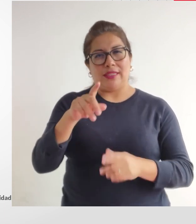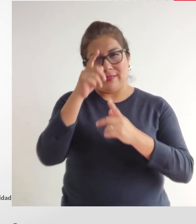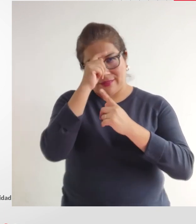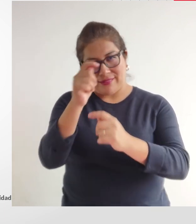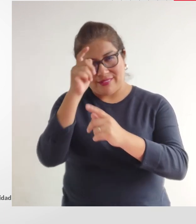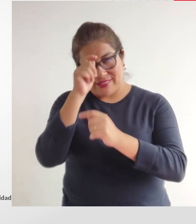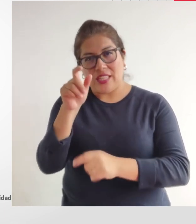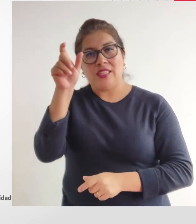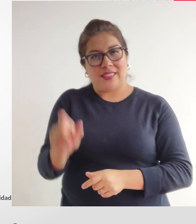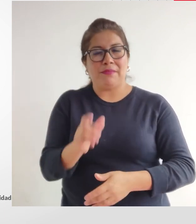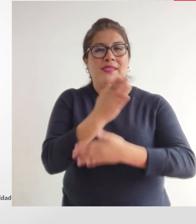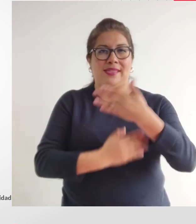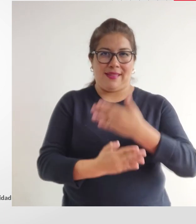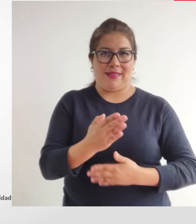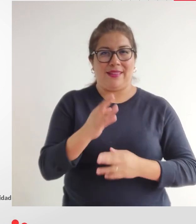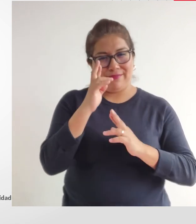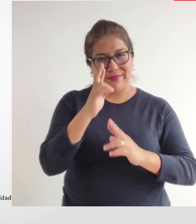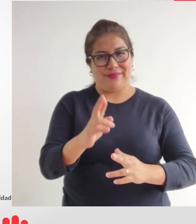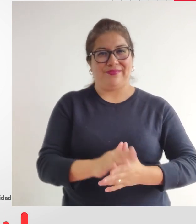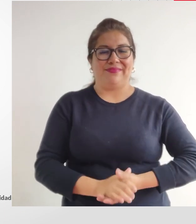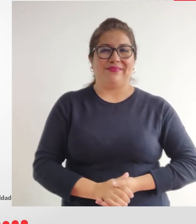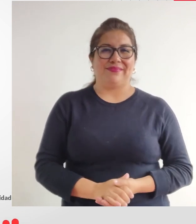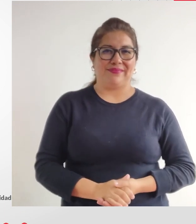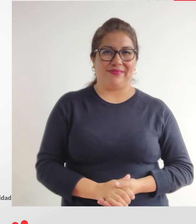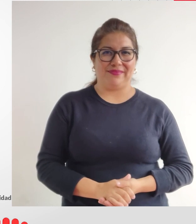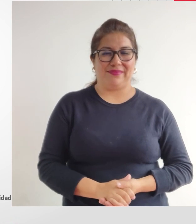Dígalo con respeto. Persona con discapacidad.